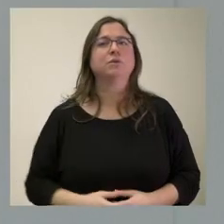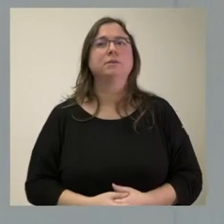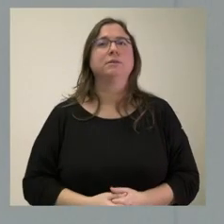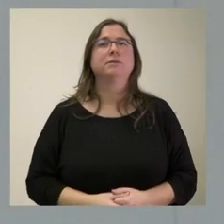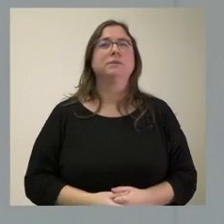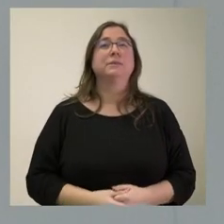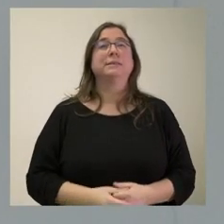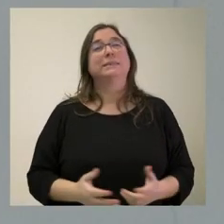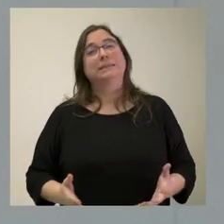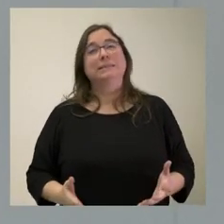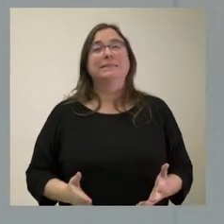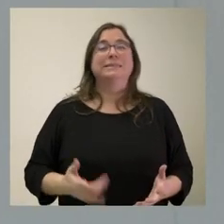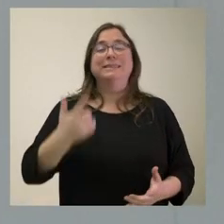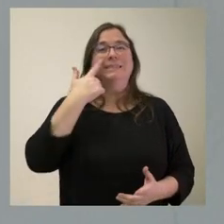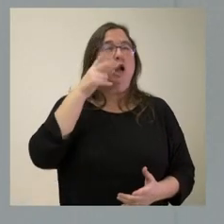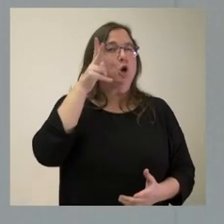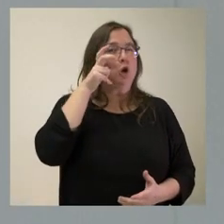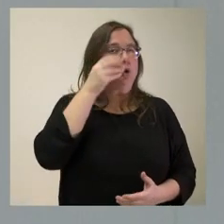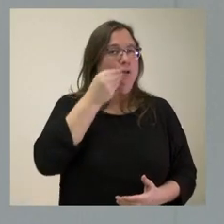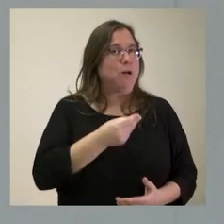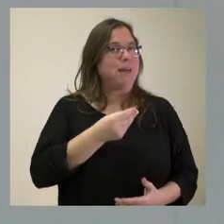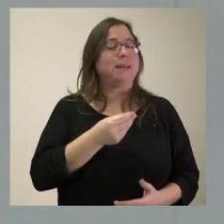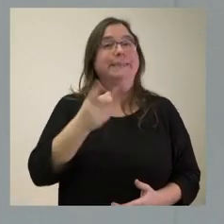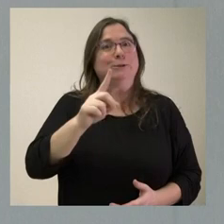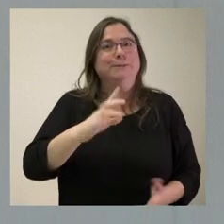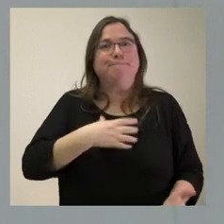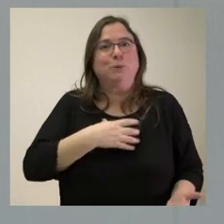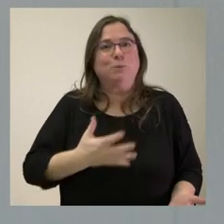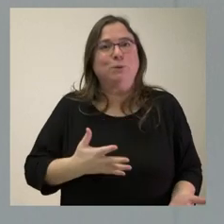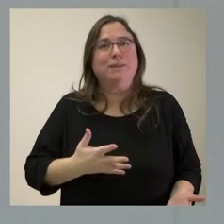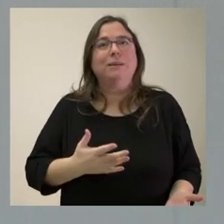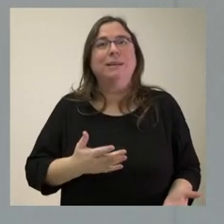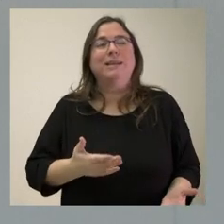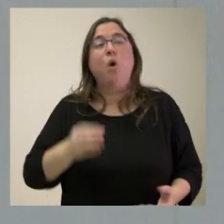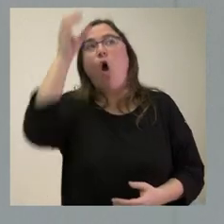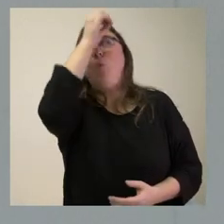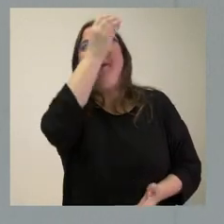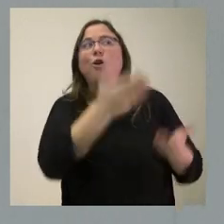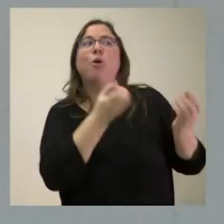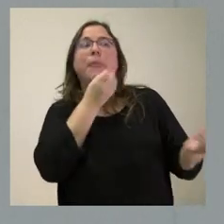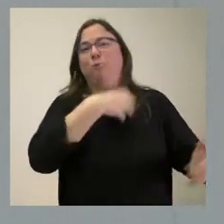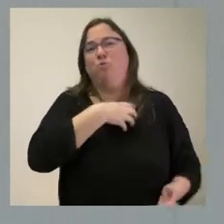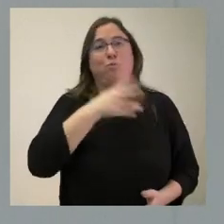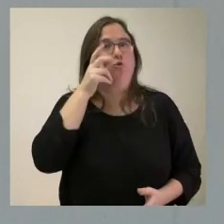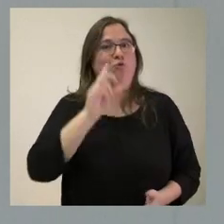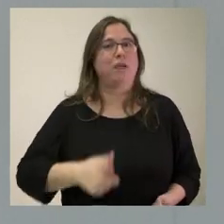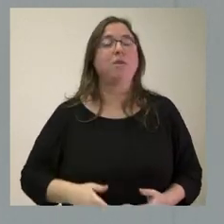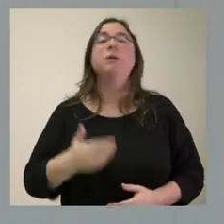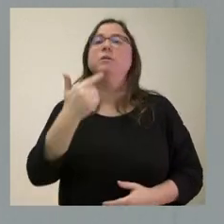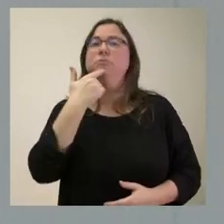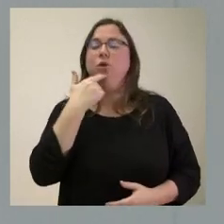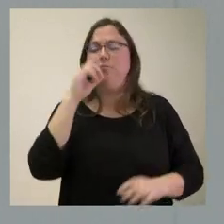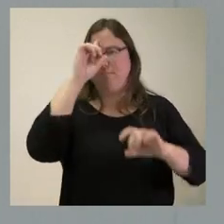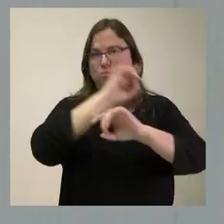Bueno, es que no he escuchado ese punto concreto y entonces tampoco se trata de valorar lo que otra persona ha dicho lo que sí tenemos claro es que compartimos